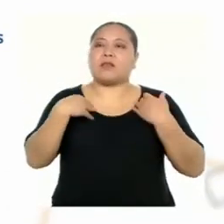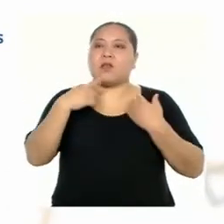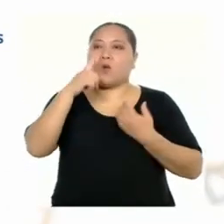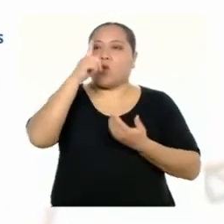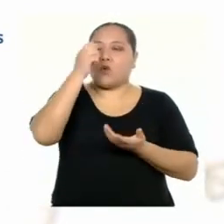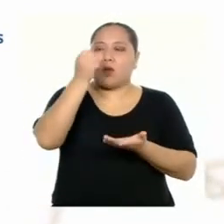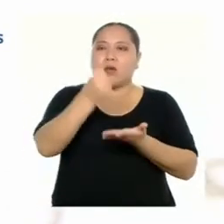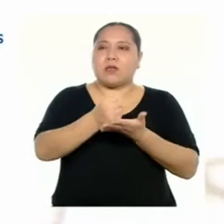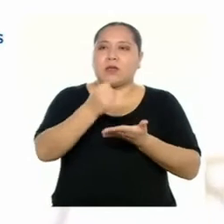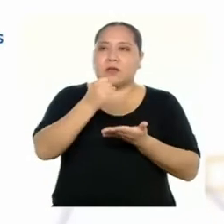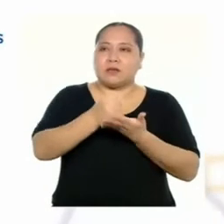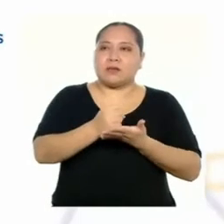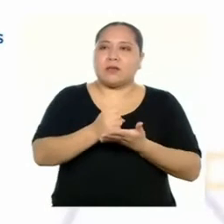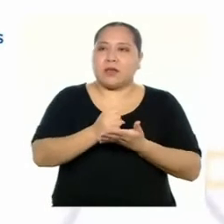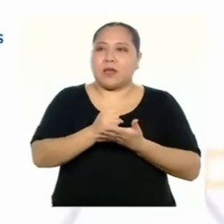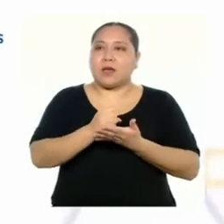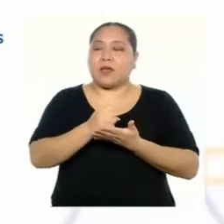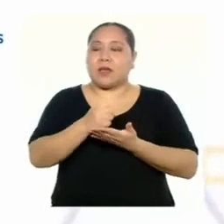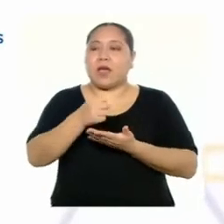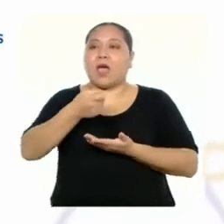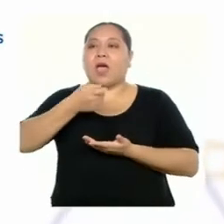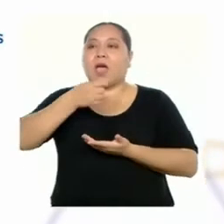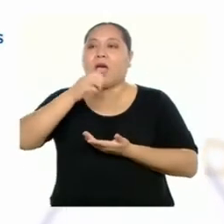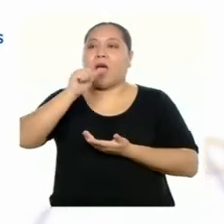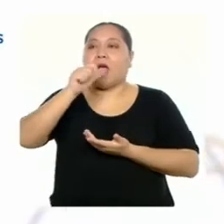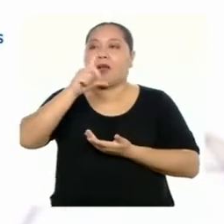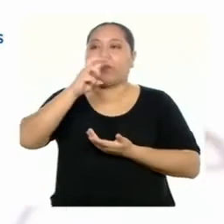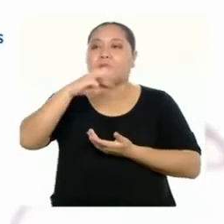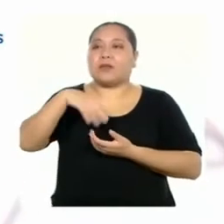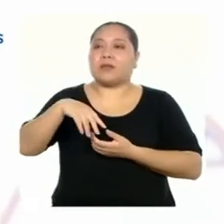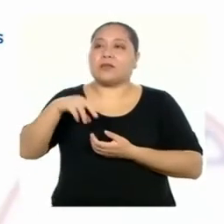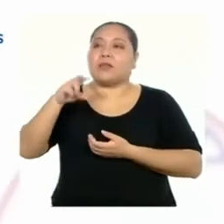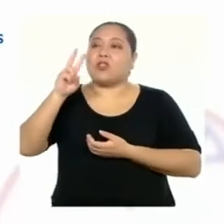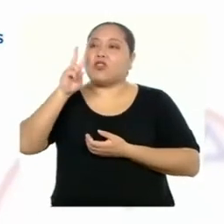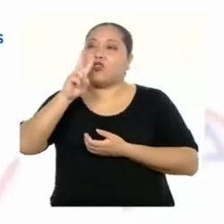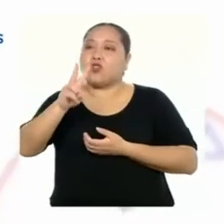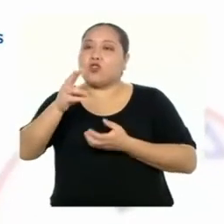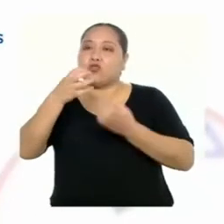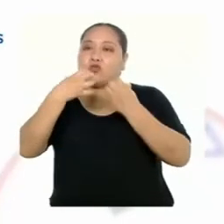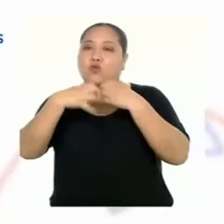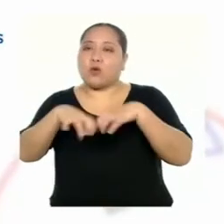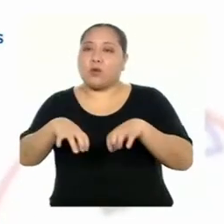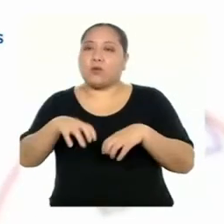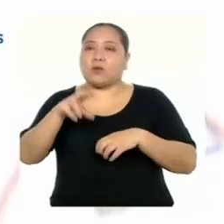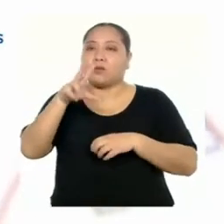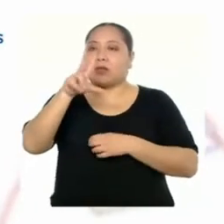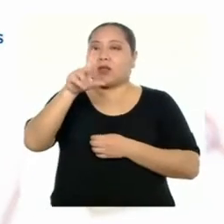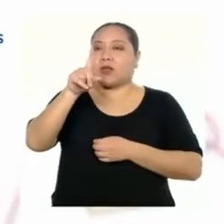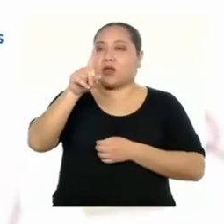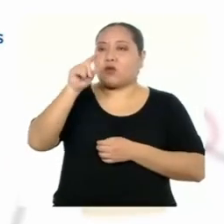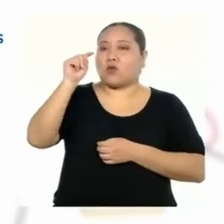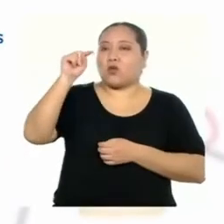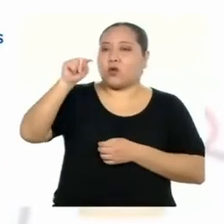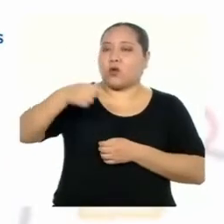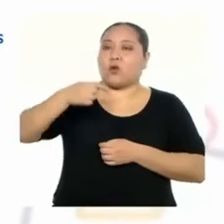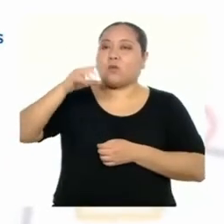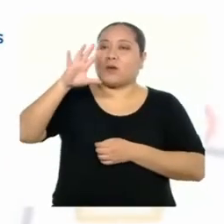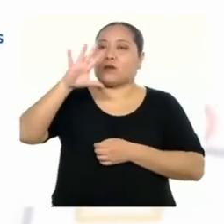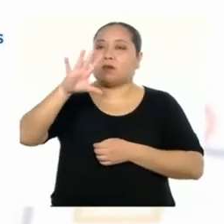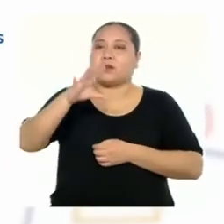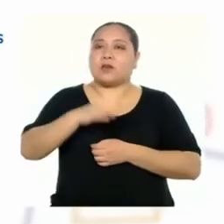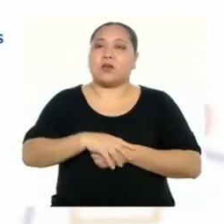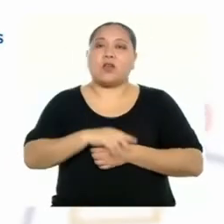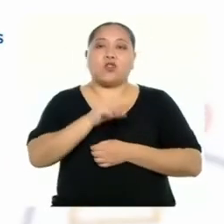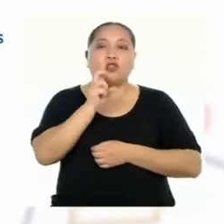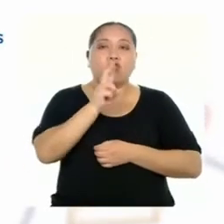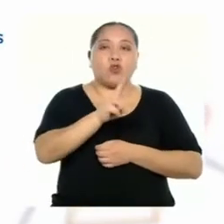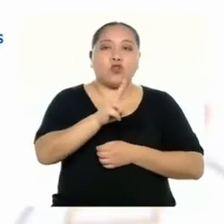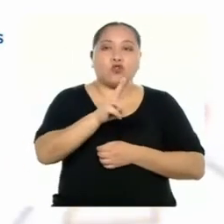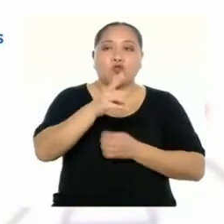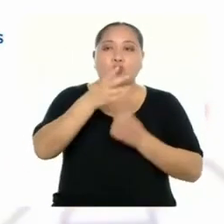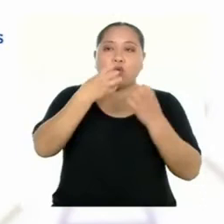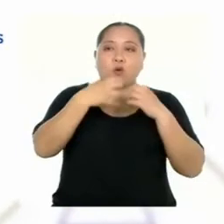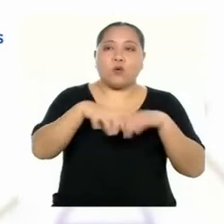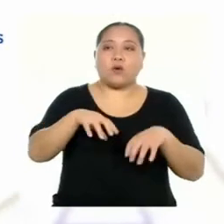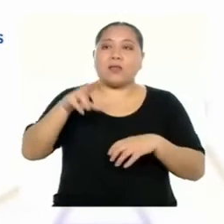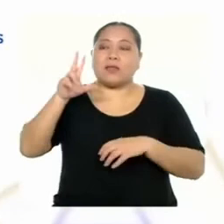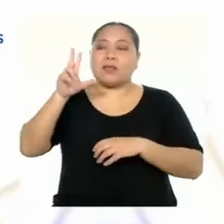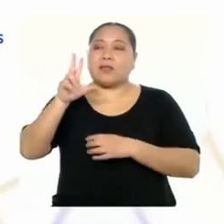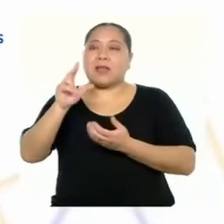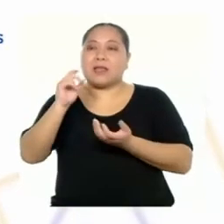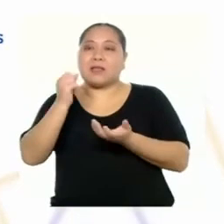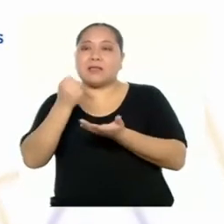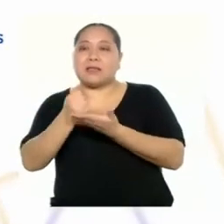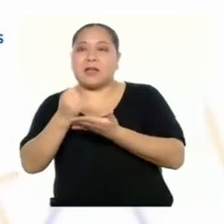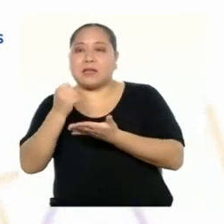taza de almendras y dos huevos es 31,5 gramos. Y la de dos huevos y tres tazas de almendras